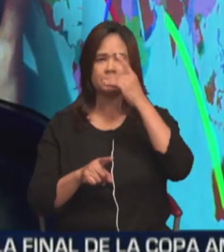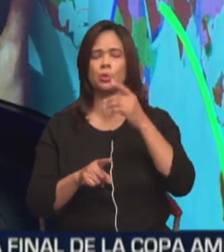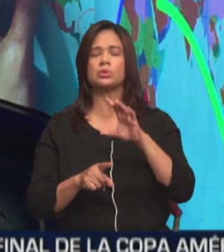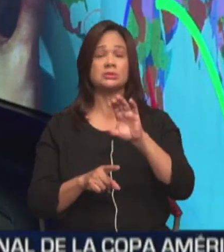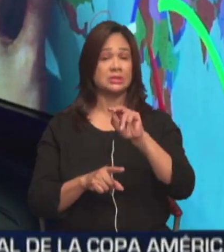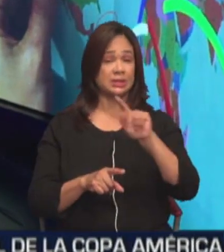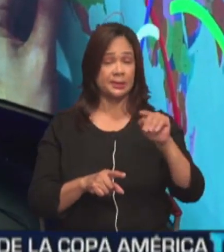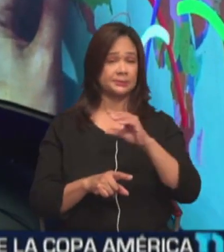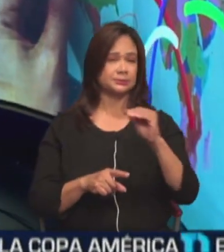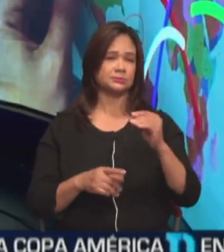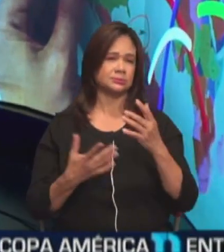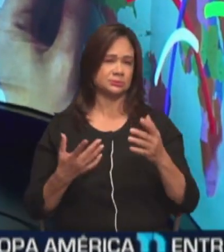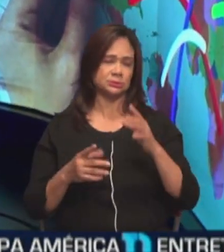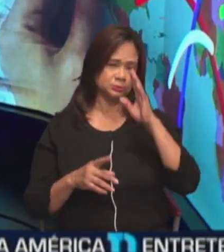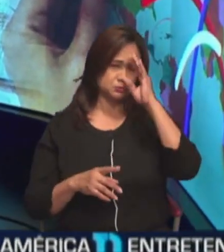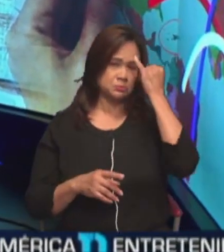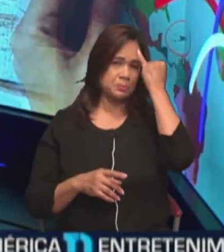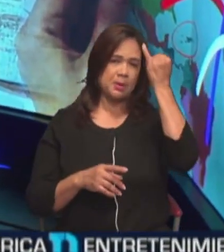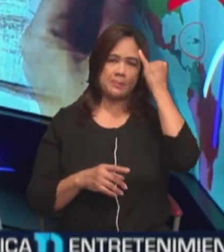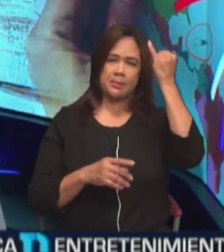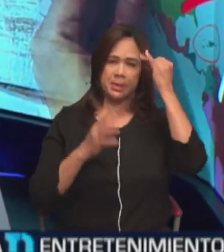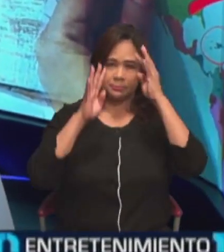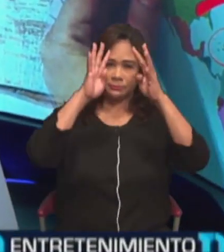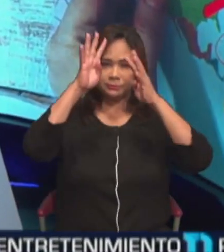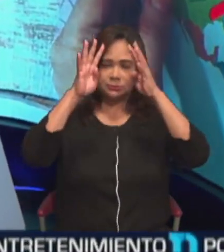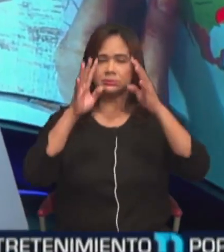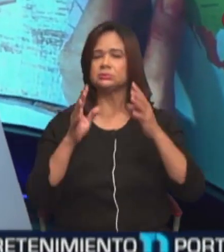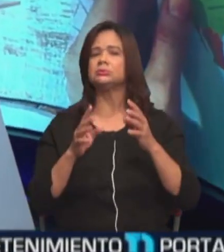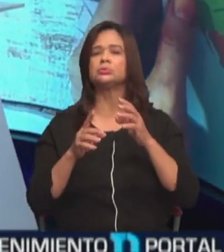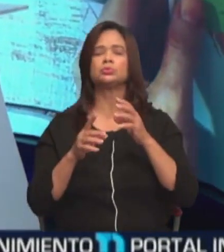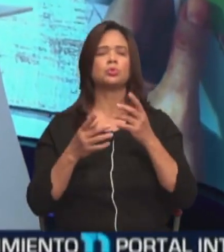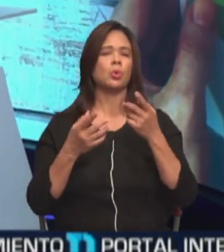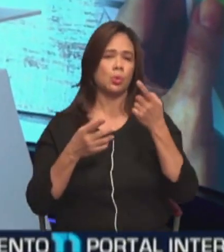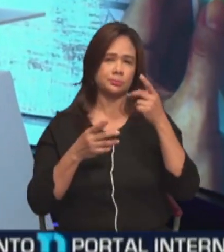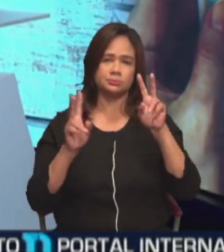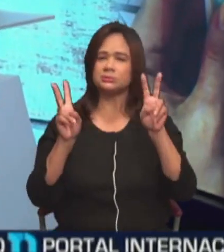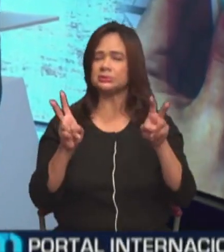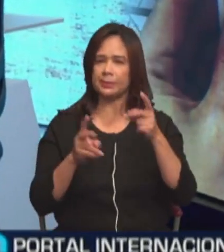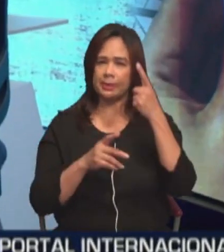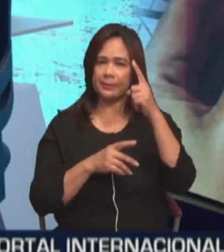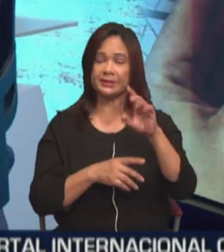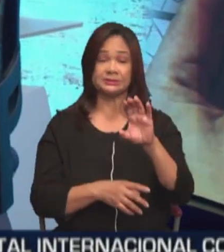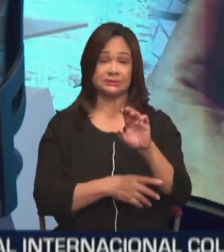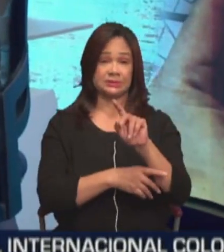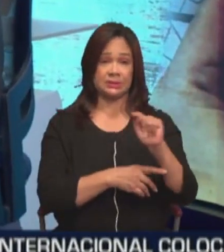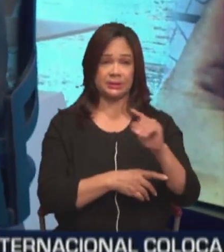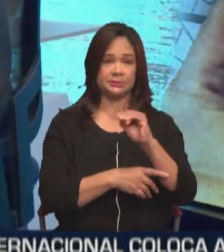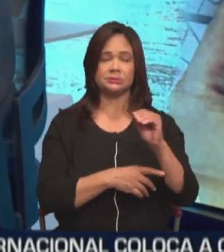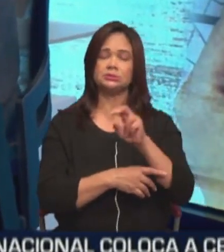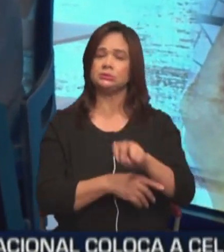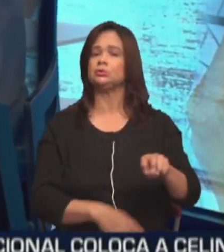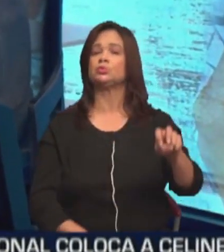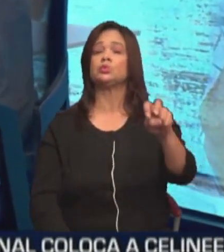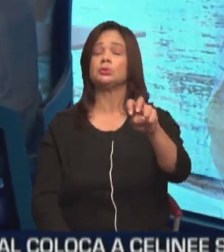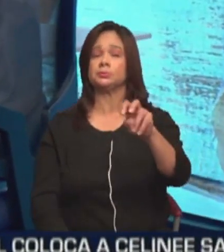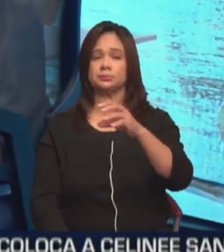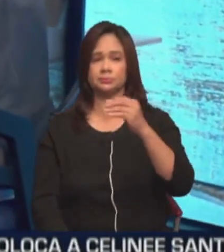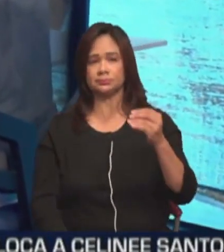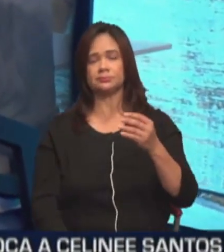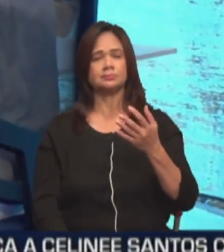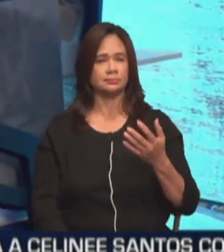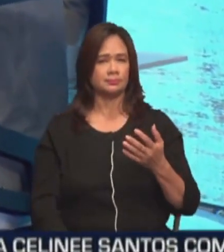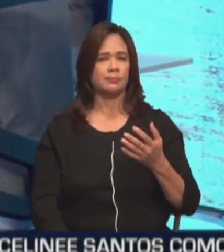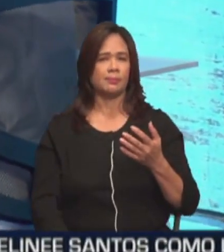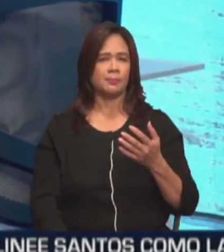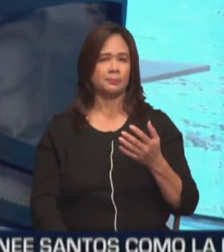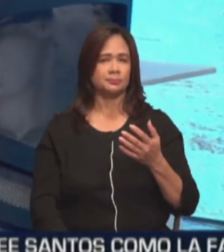Yo la verdad es que vivo inventando. Pero todo es relacionado con generar contenido para CTN y puro turismo. Porque a la larga todo el mundo se